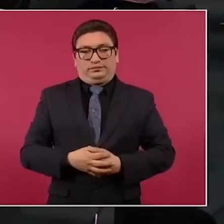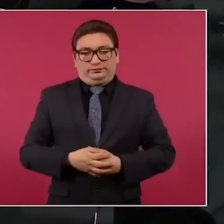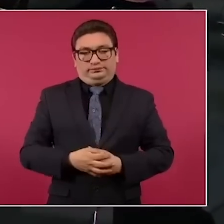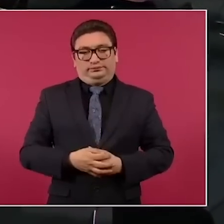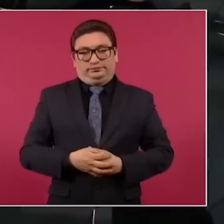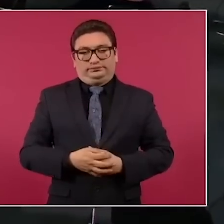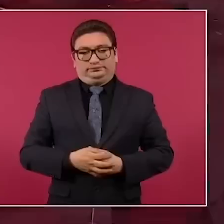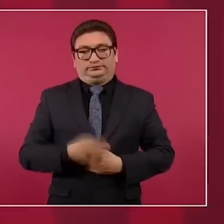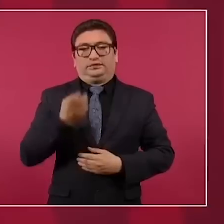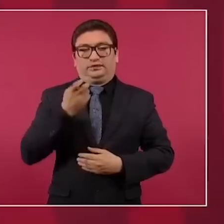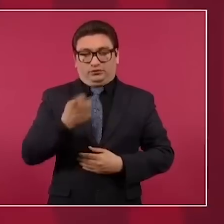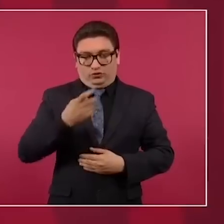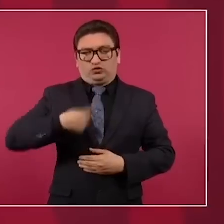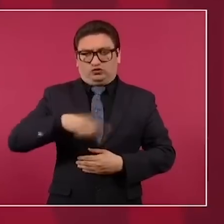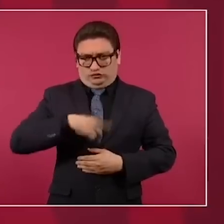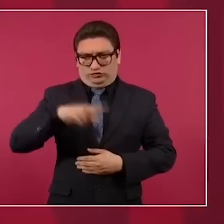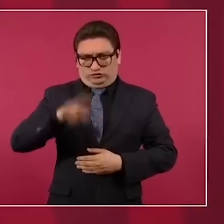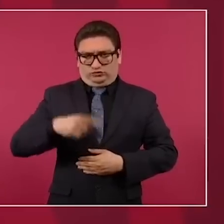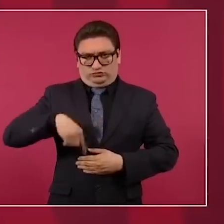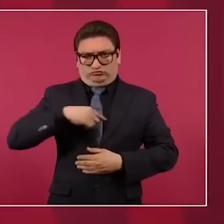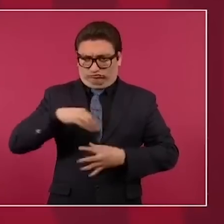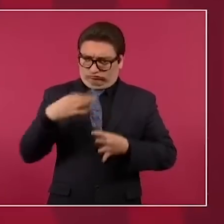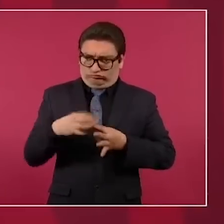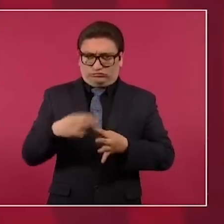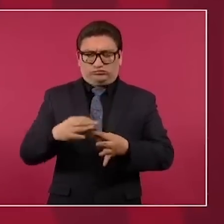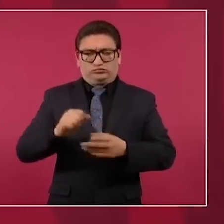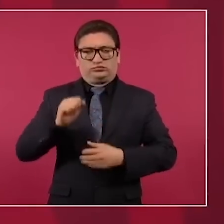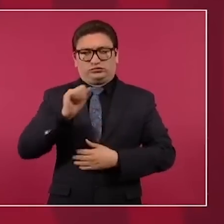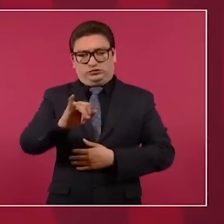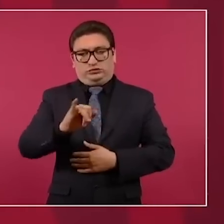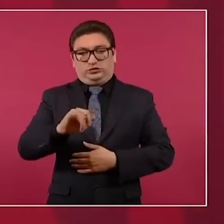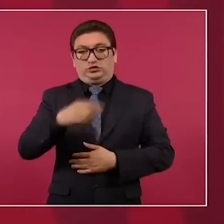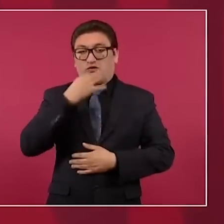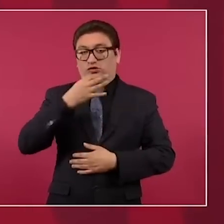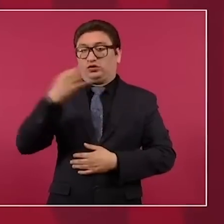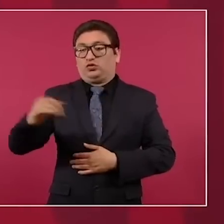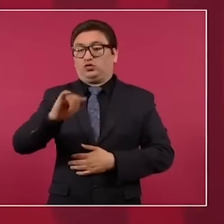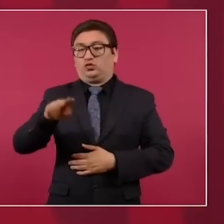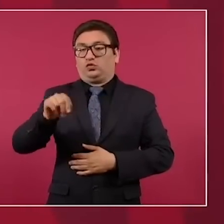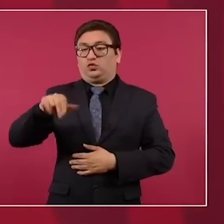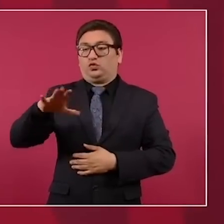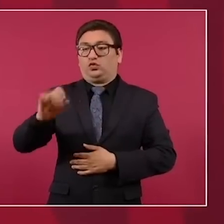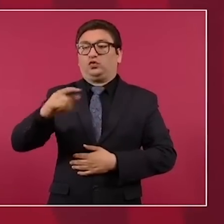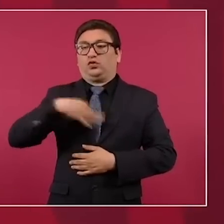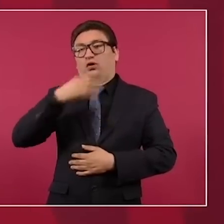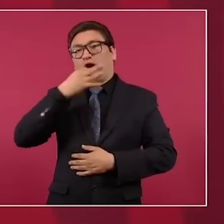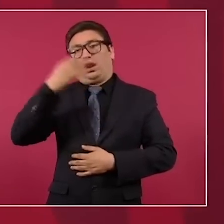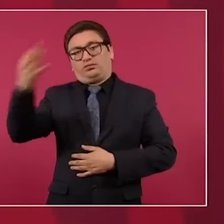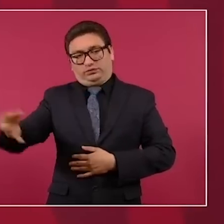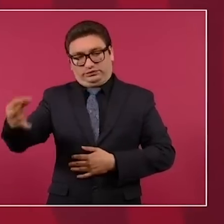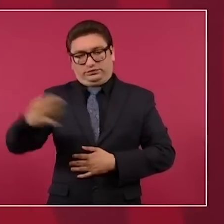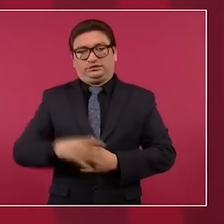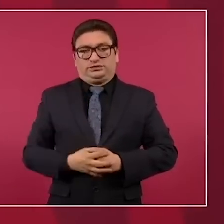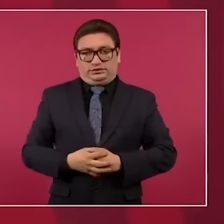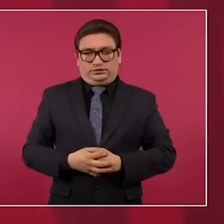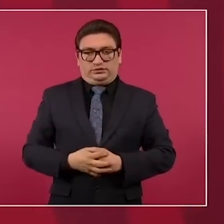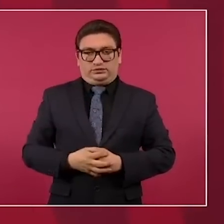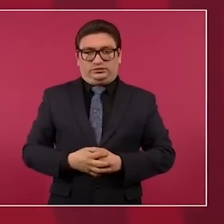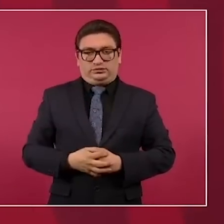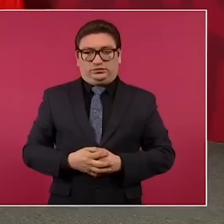Entonces, sí vamos a cumplir. Entonces, le dice a Junco, de mi parte, que